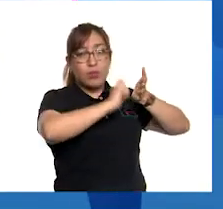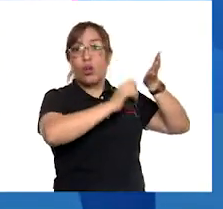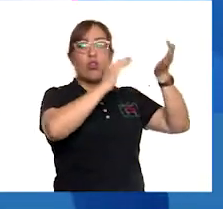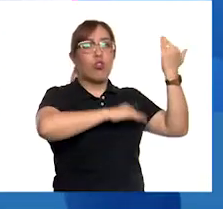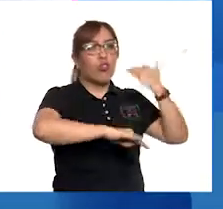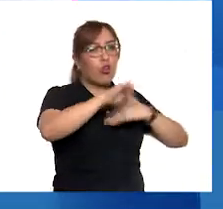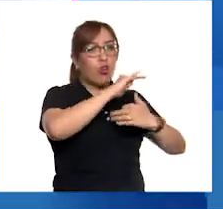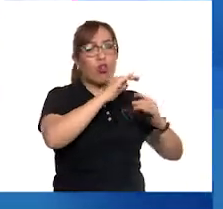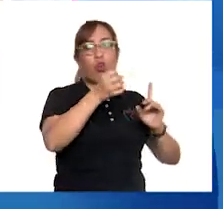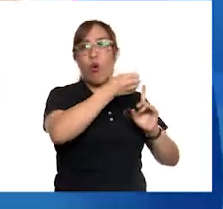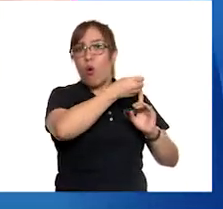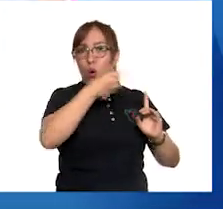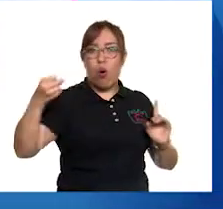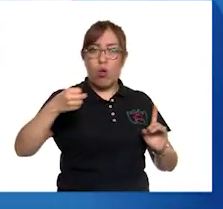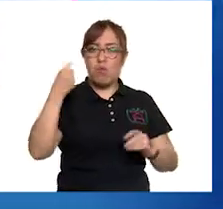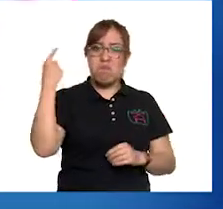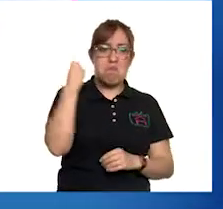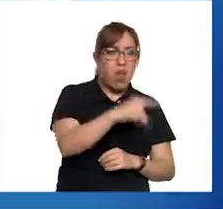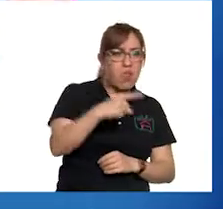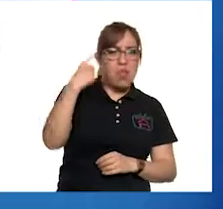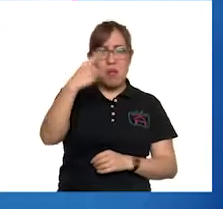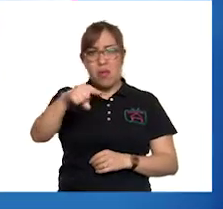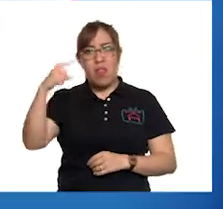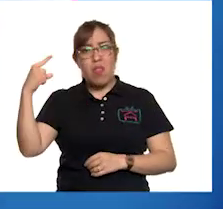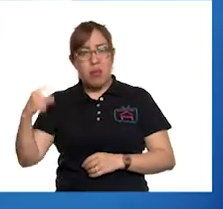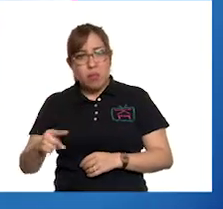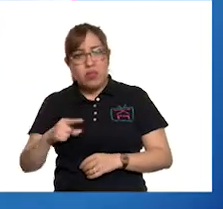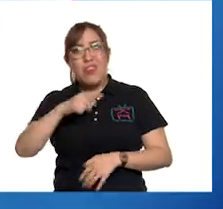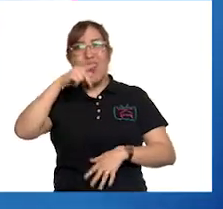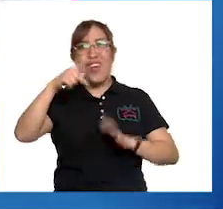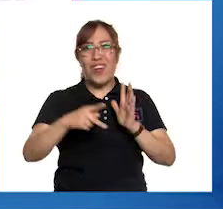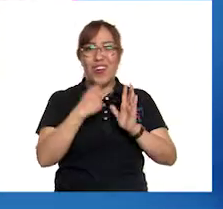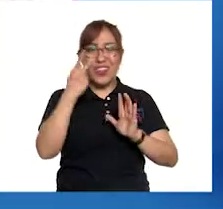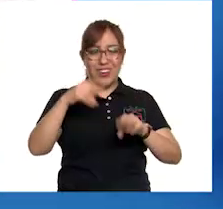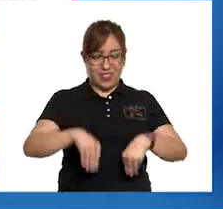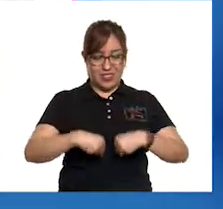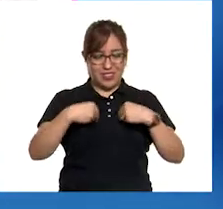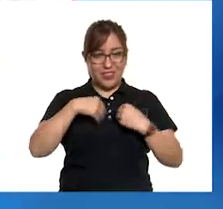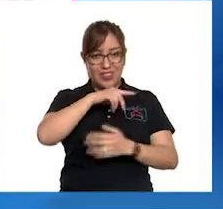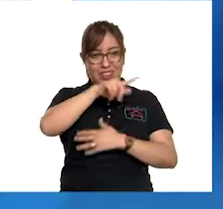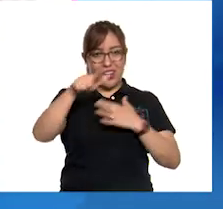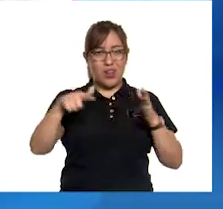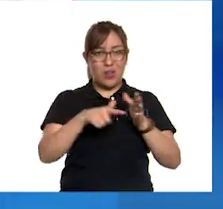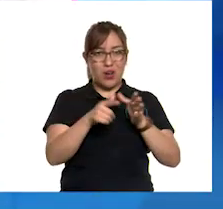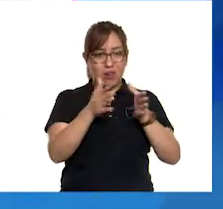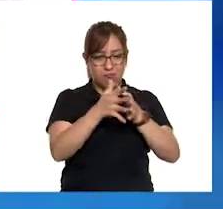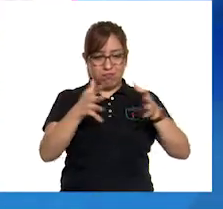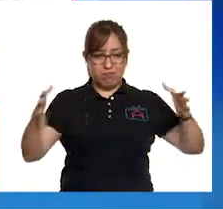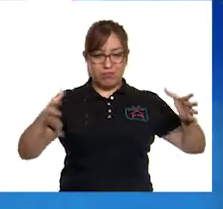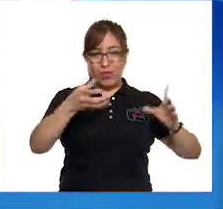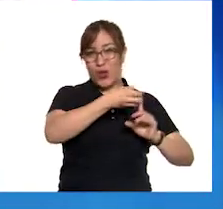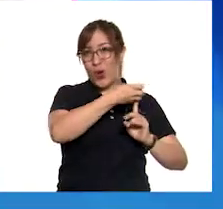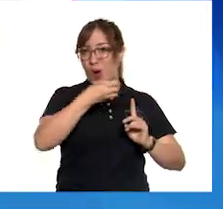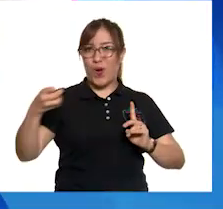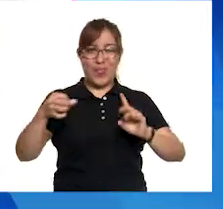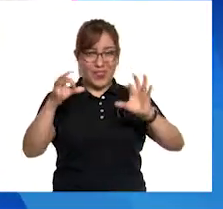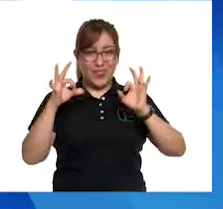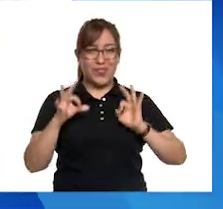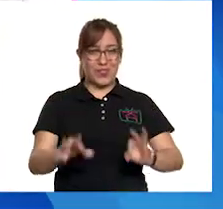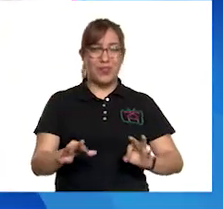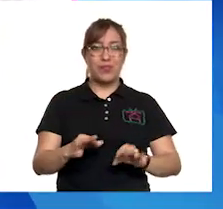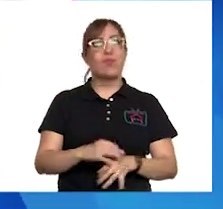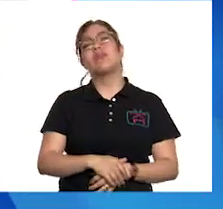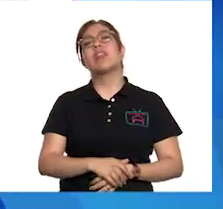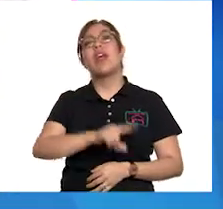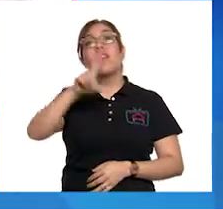esas órdenes, todo volvió a quedar como al principio. Y para no caer en la tentación, enanito Marimandón se